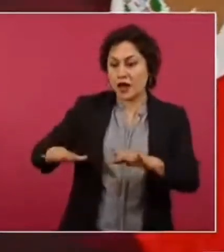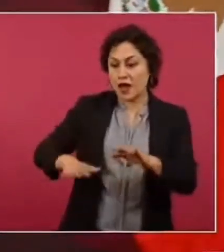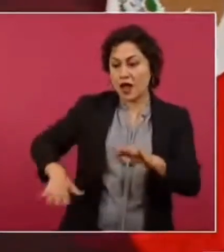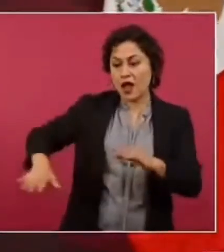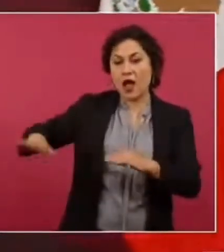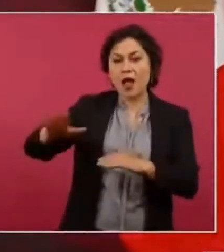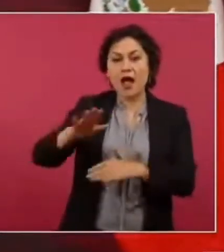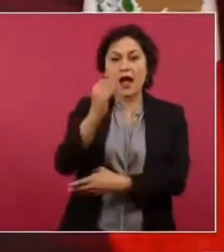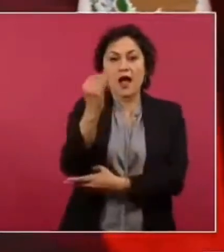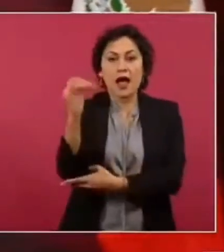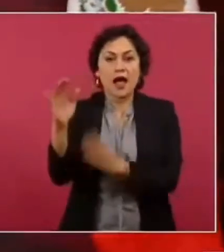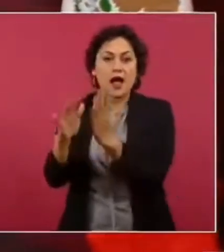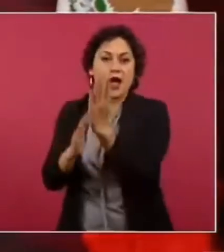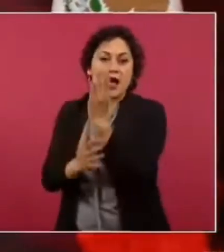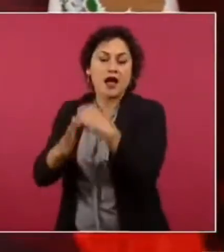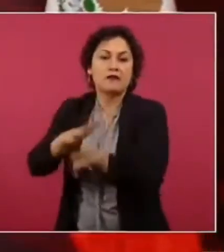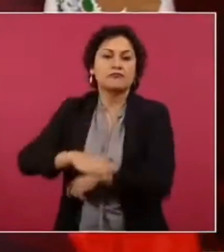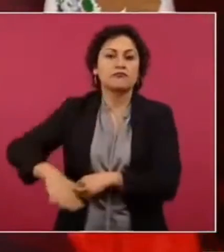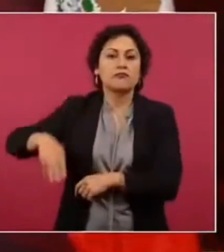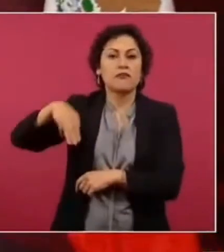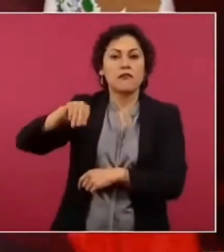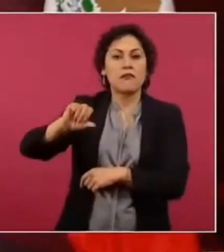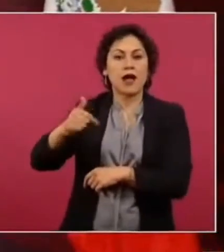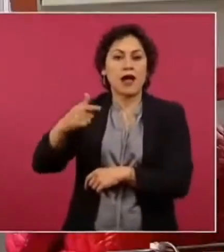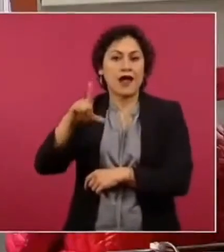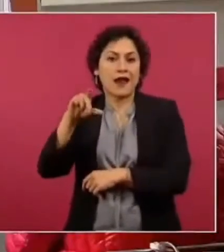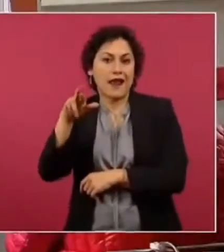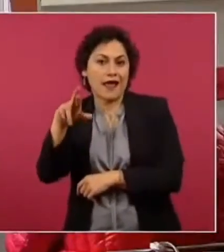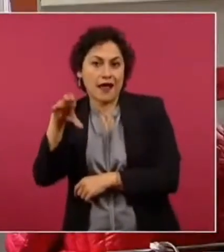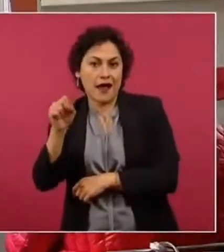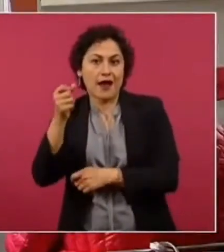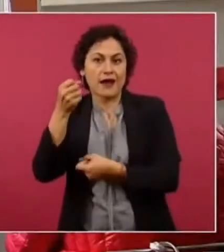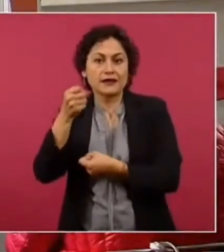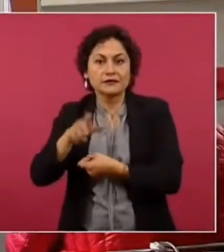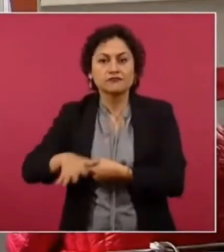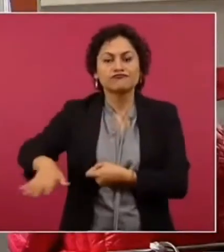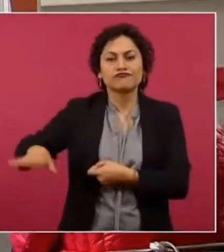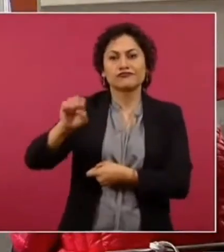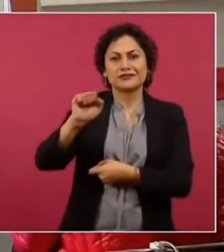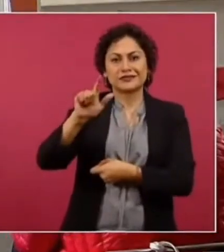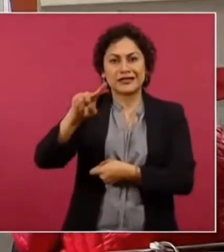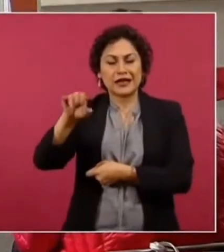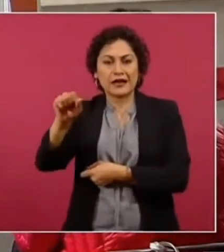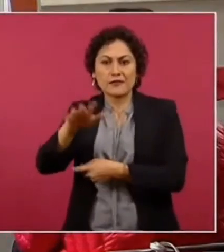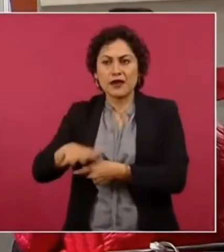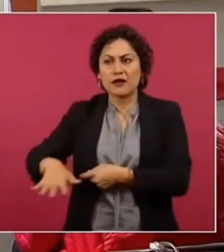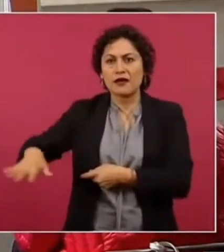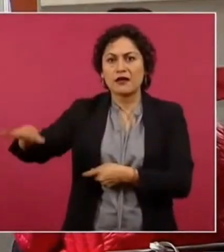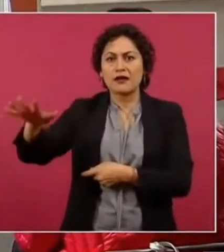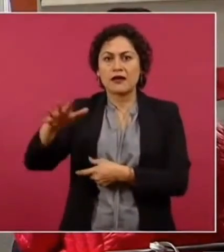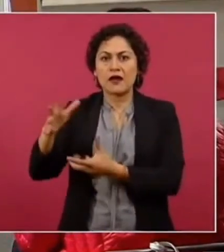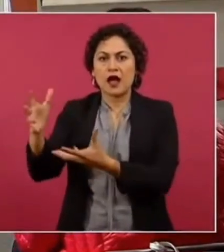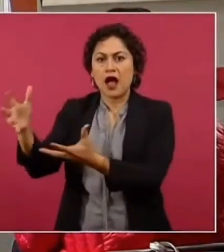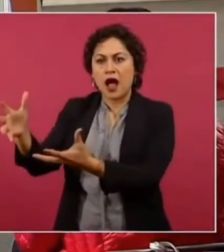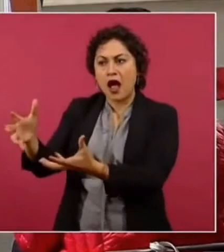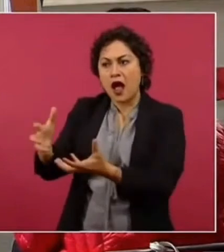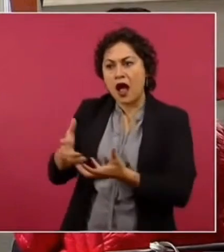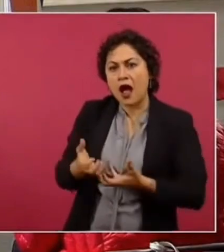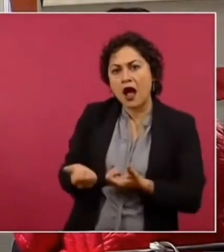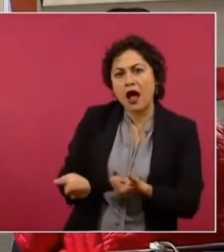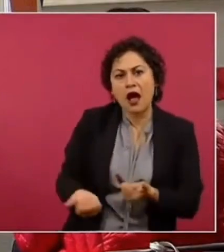y selva para llevarse material de construcción a Estados Unidos